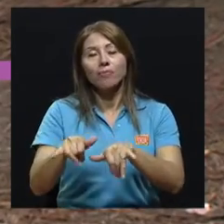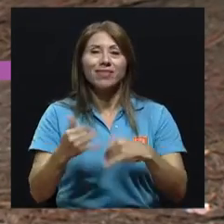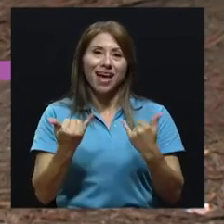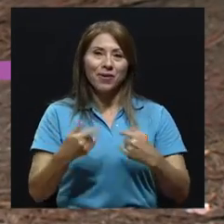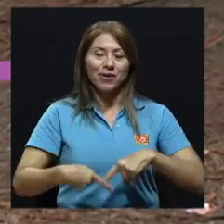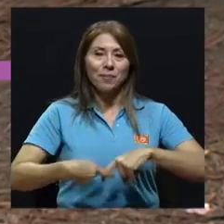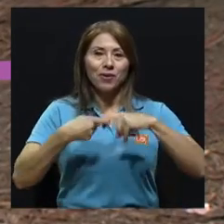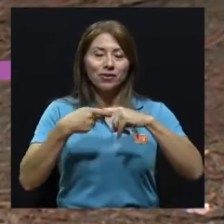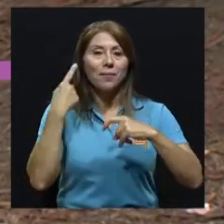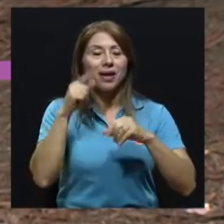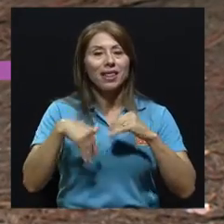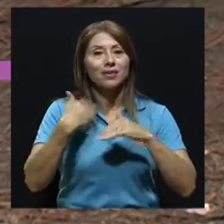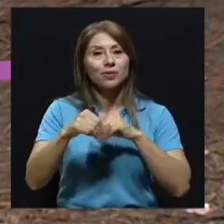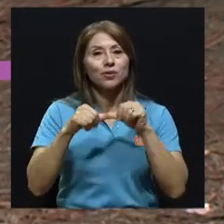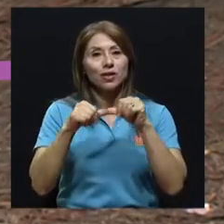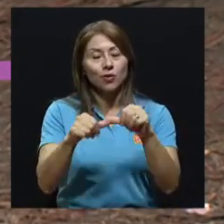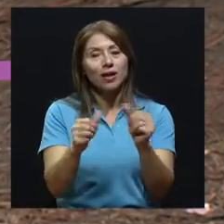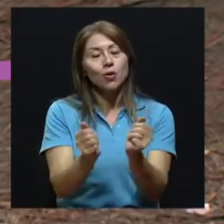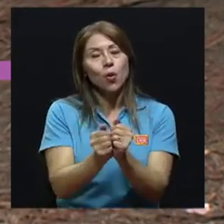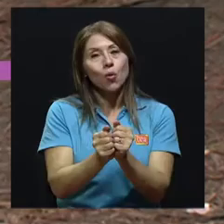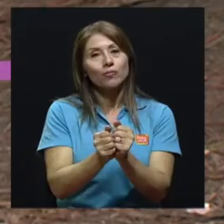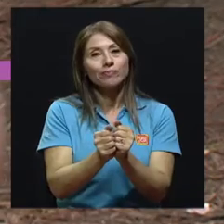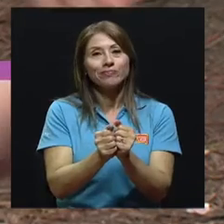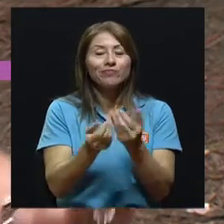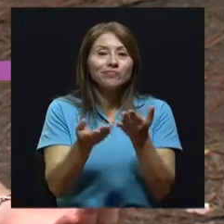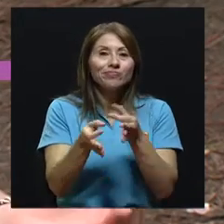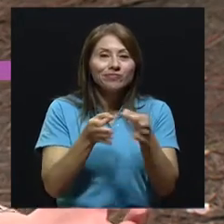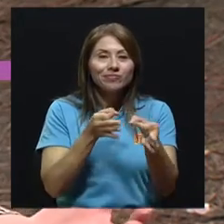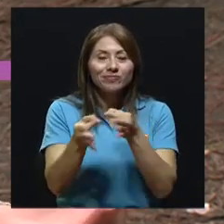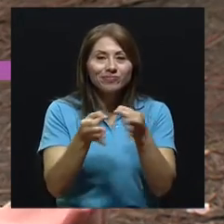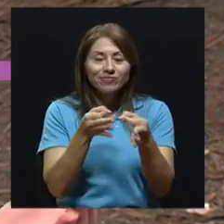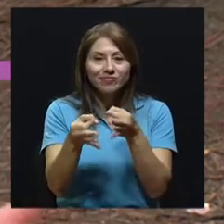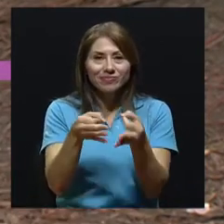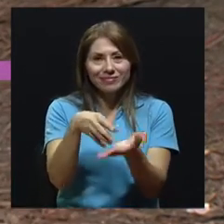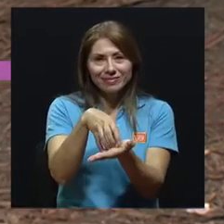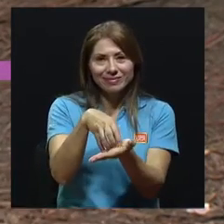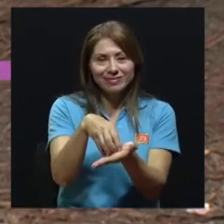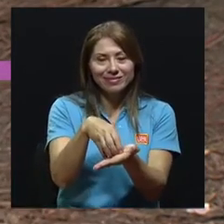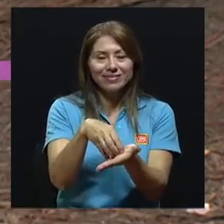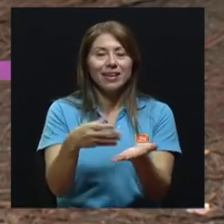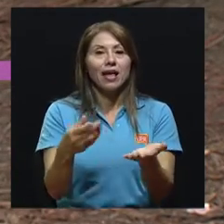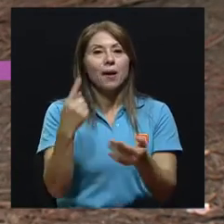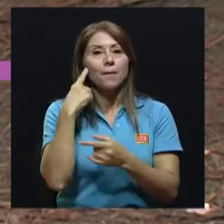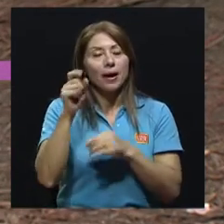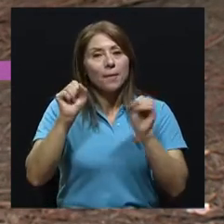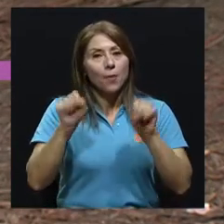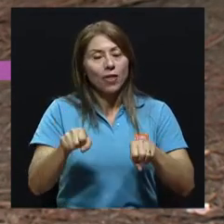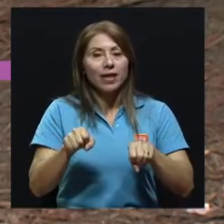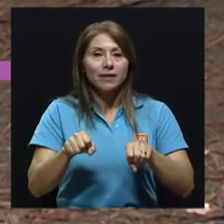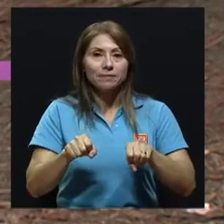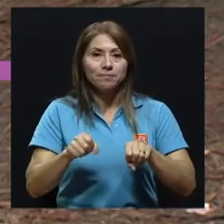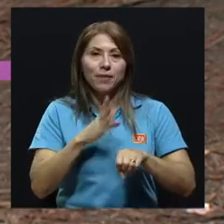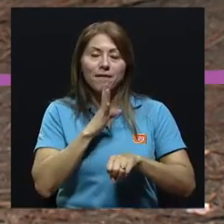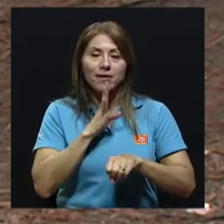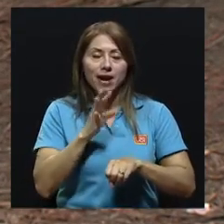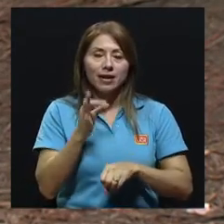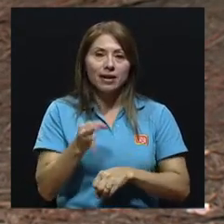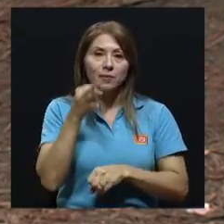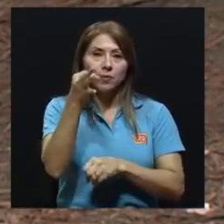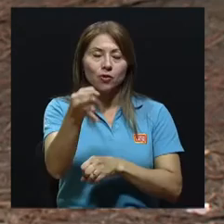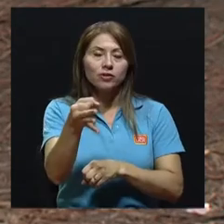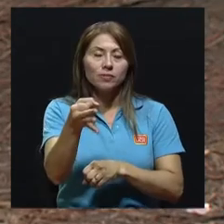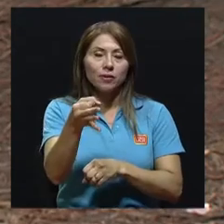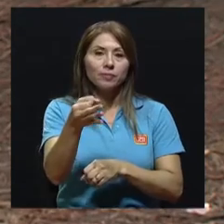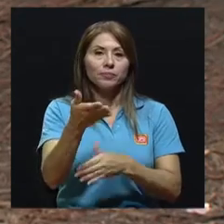regresar con más de las interrogantes que quedan aquí en el aire y que estamos hablando del aire precisamente para poder abordarlo en el